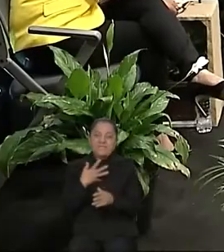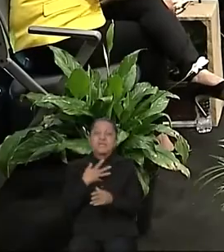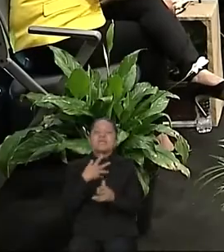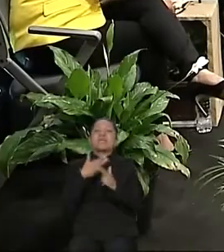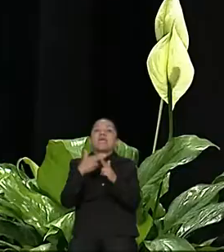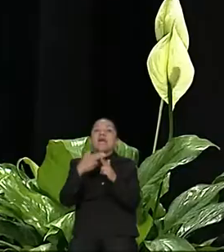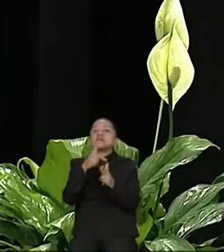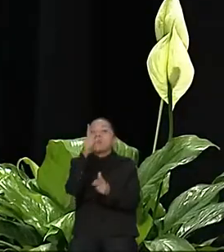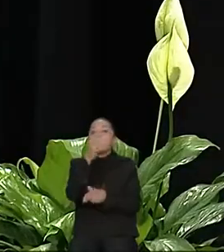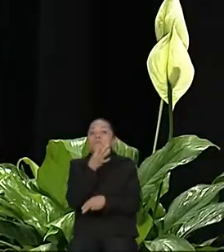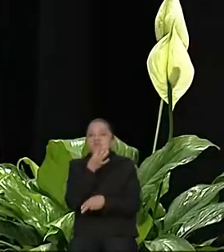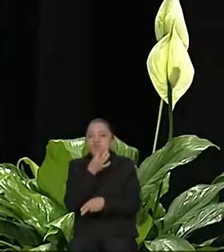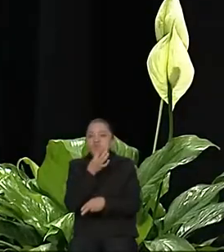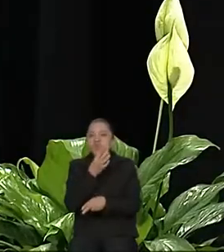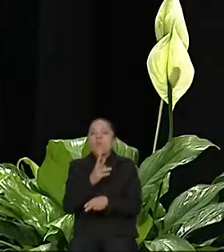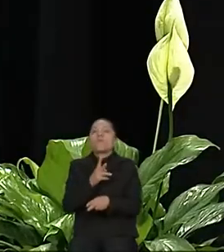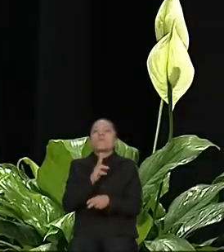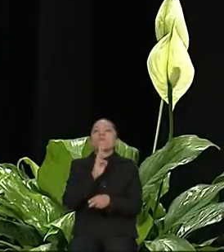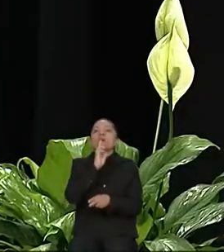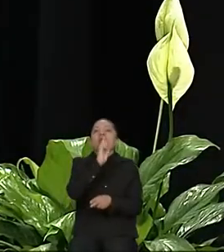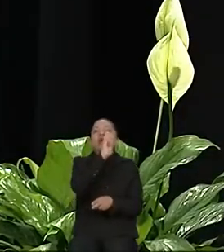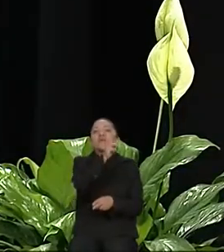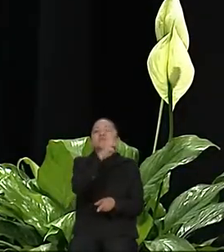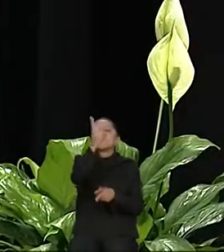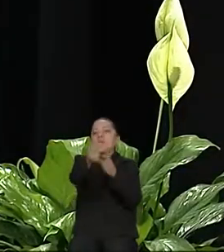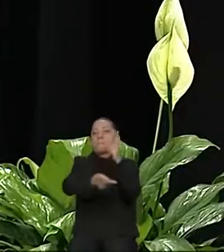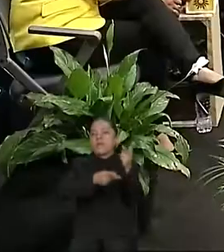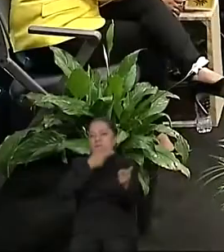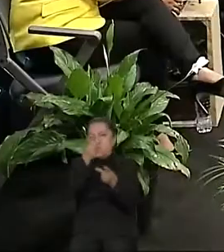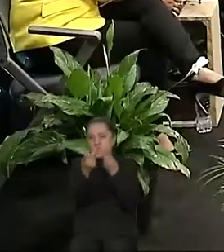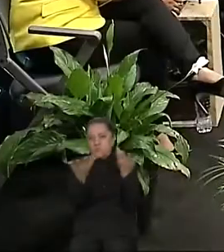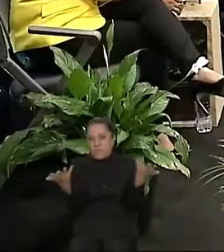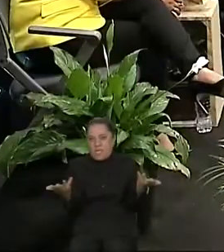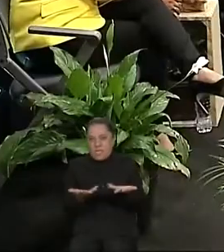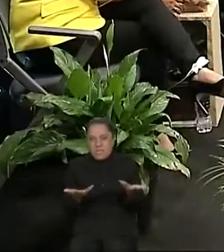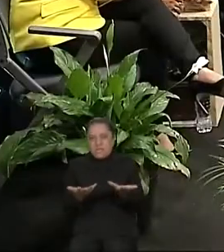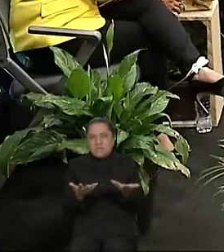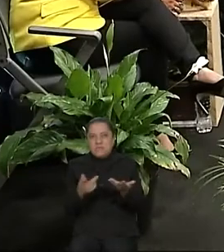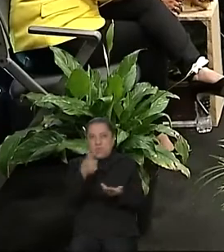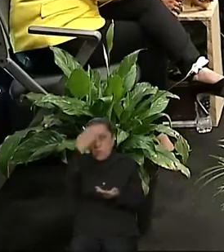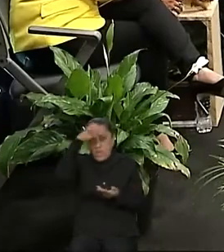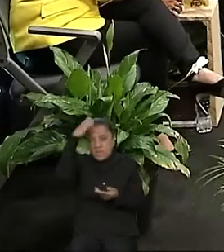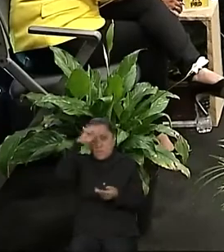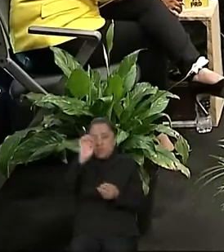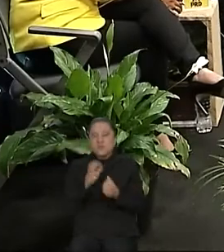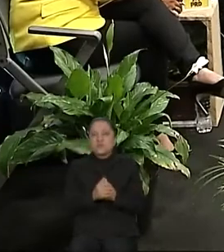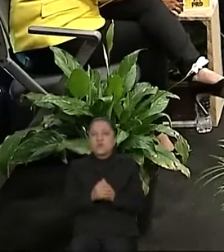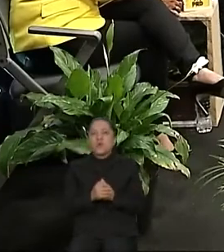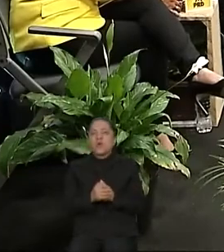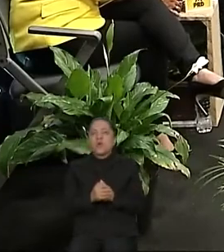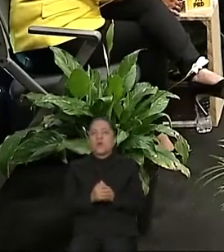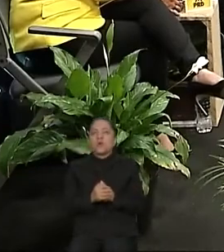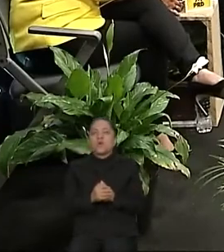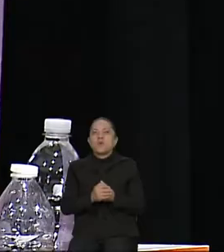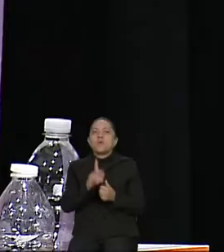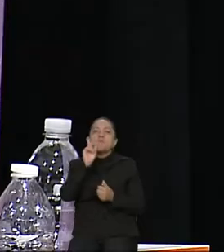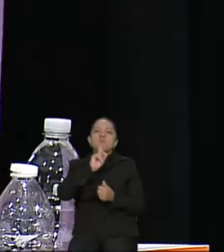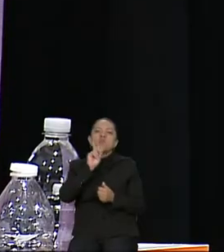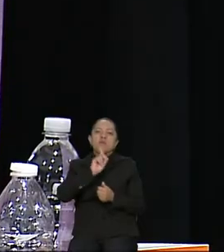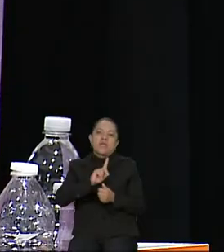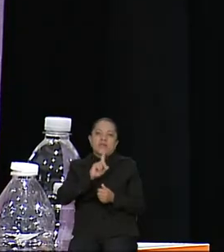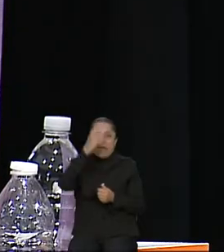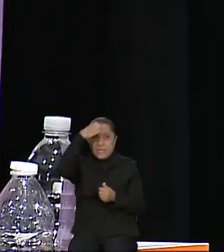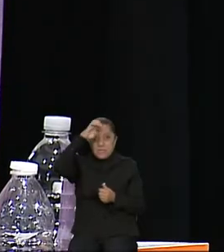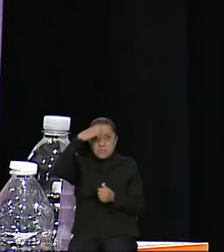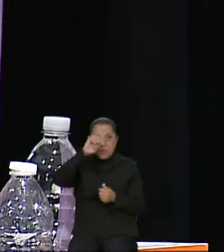para responder a la pregunta general formulada, en este caso, por una experta. Es un gusto poder tener